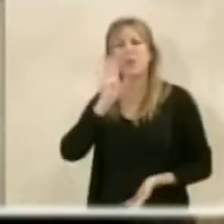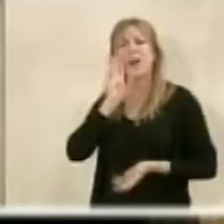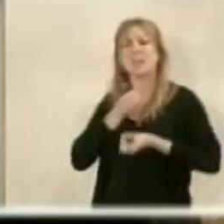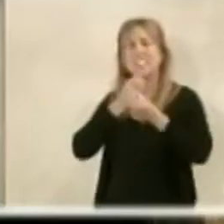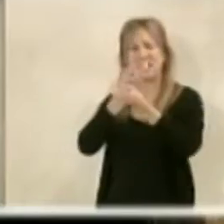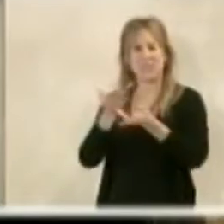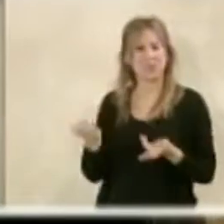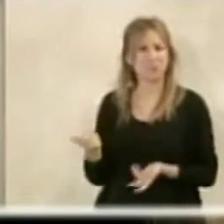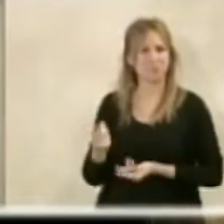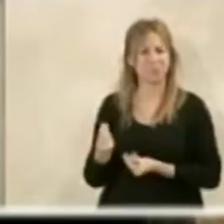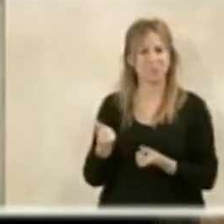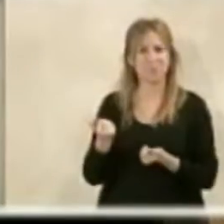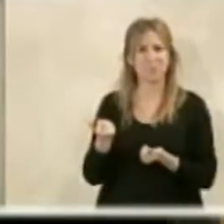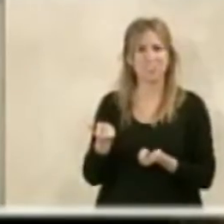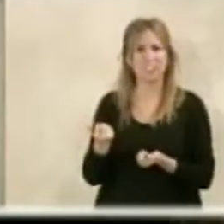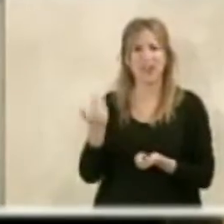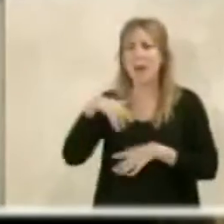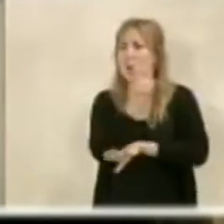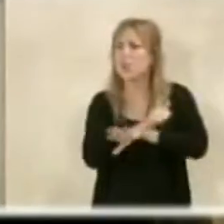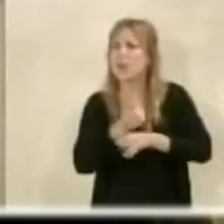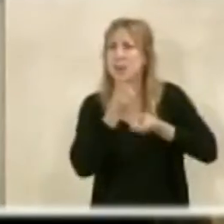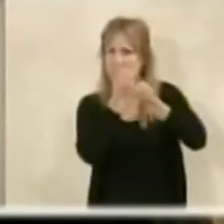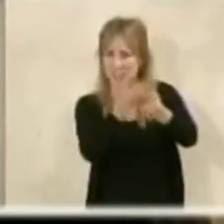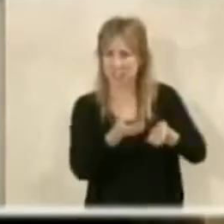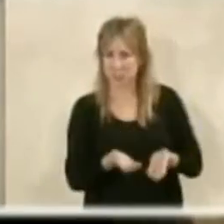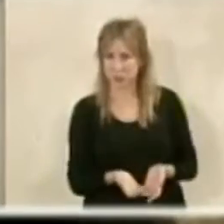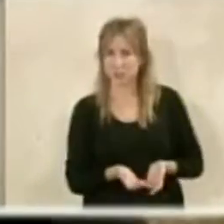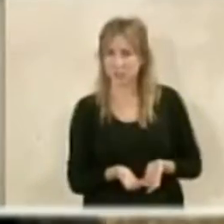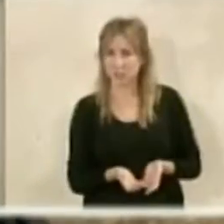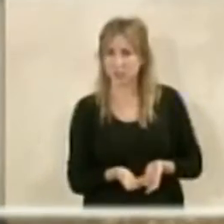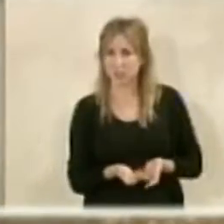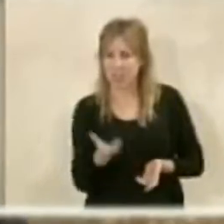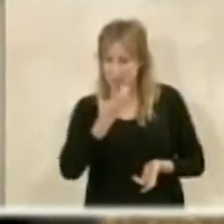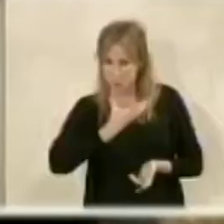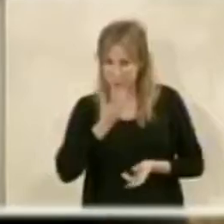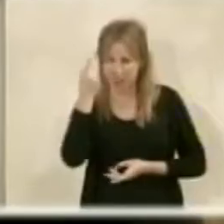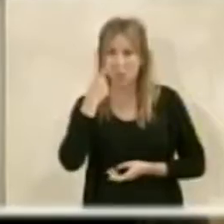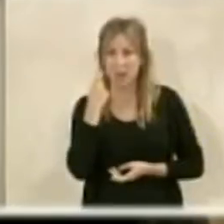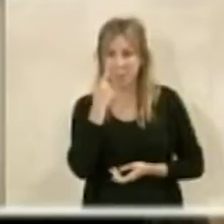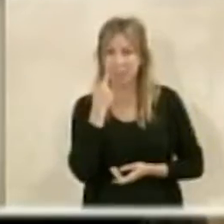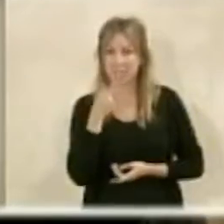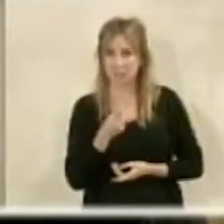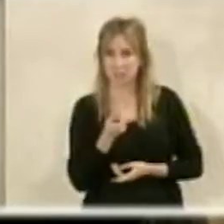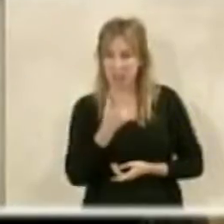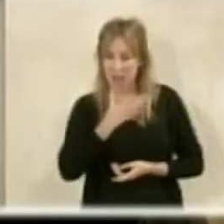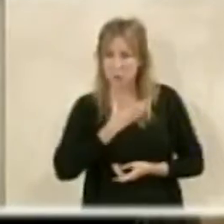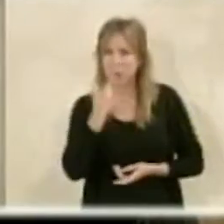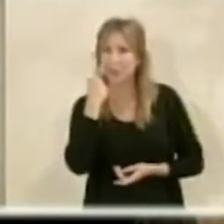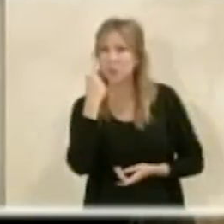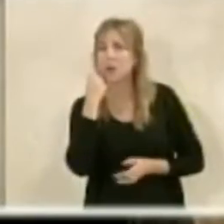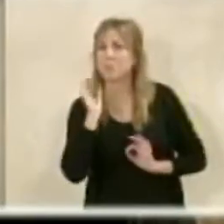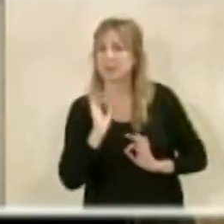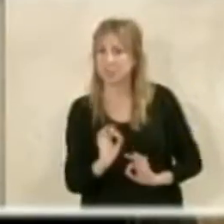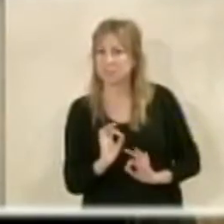hincapié en algo que hay que decírselo a ciudadanos. El Ayuntamiento de Almería, el Ayuntamiento de Almería